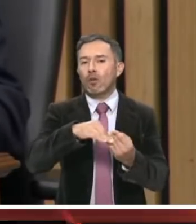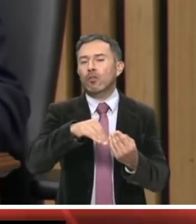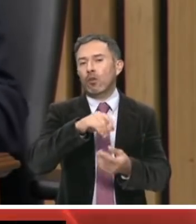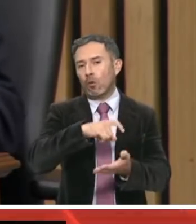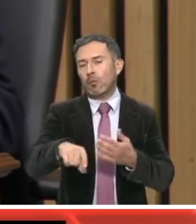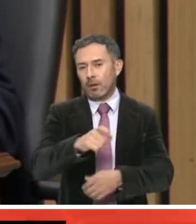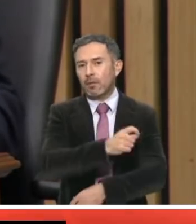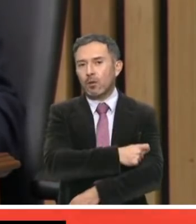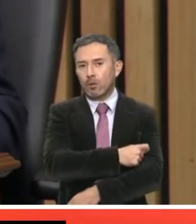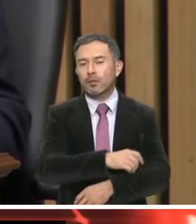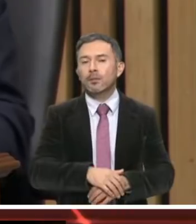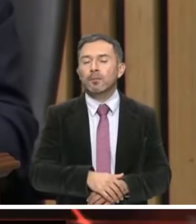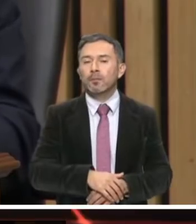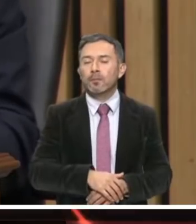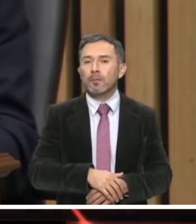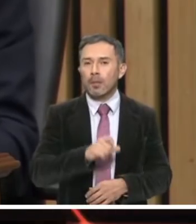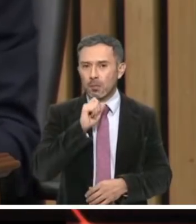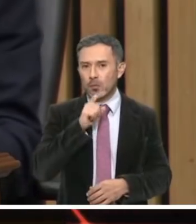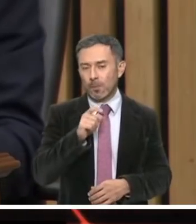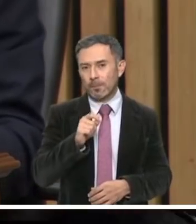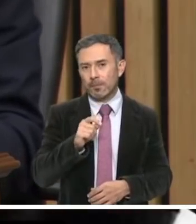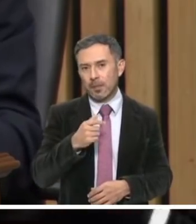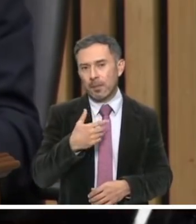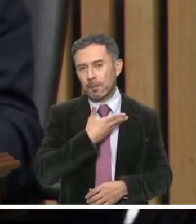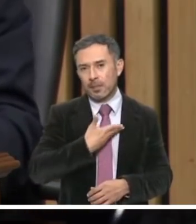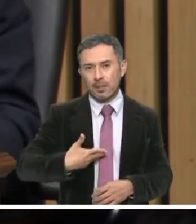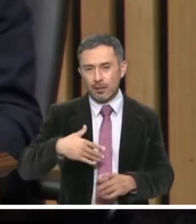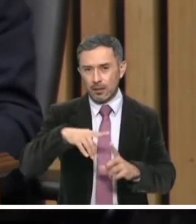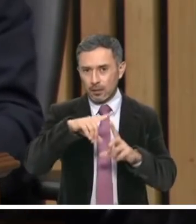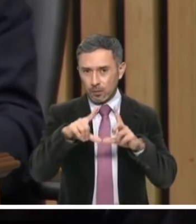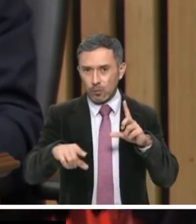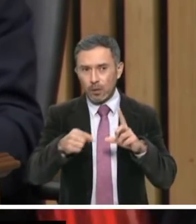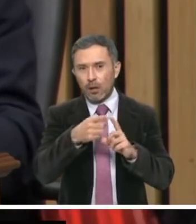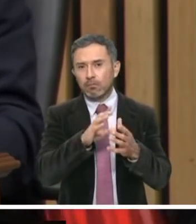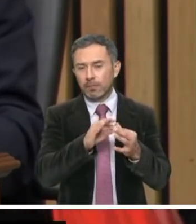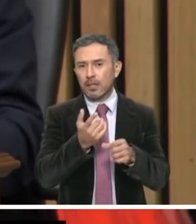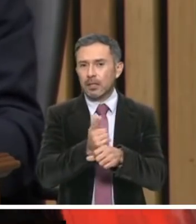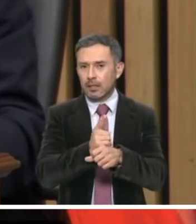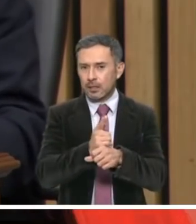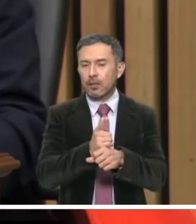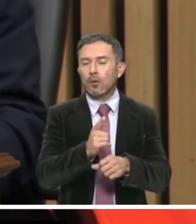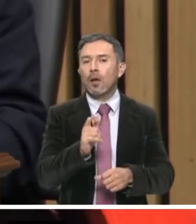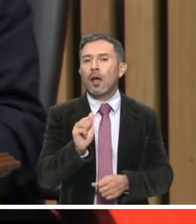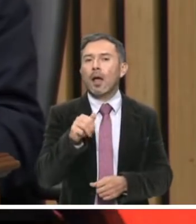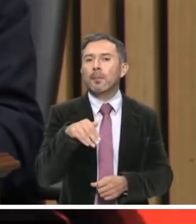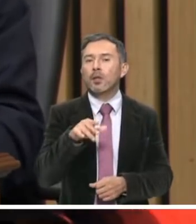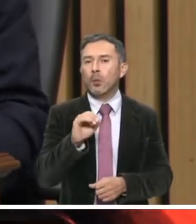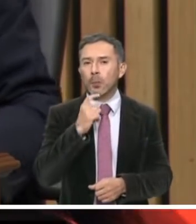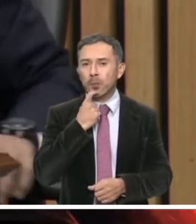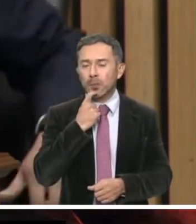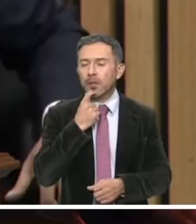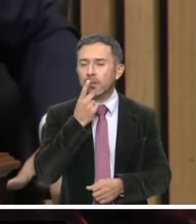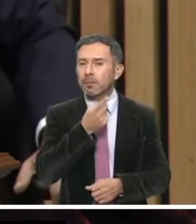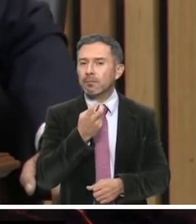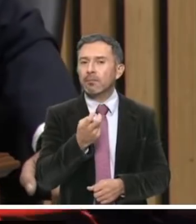lo ha indicado nuestro presidente de la República, el licenciado Andrés Manuel López Obrador,